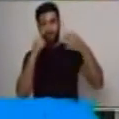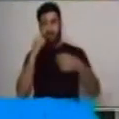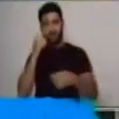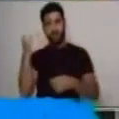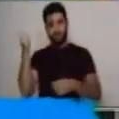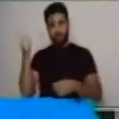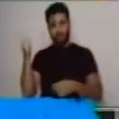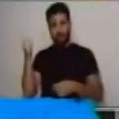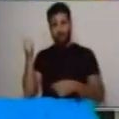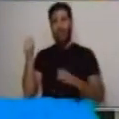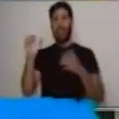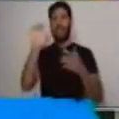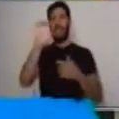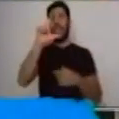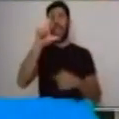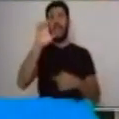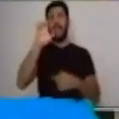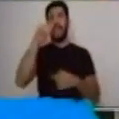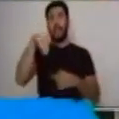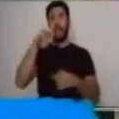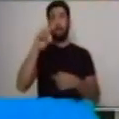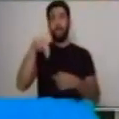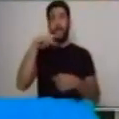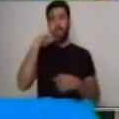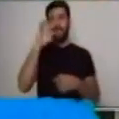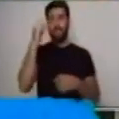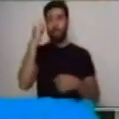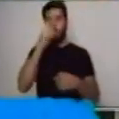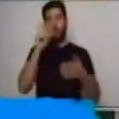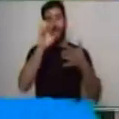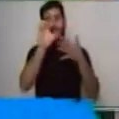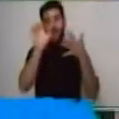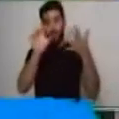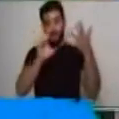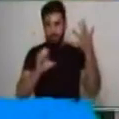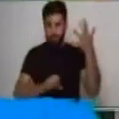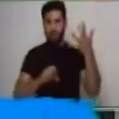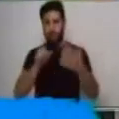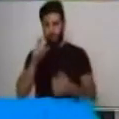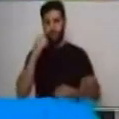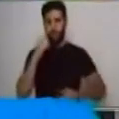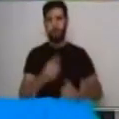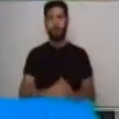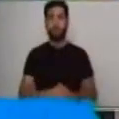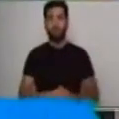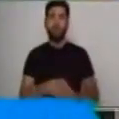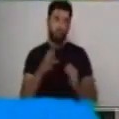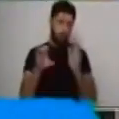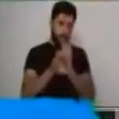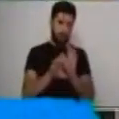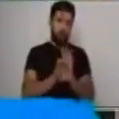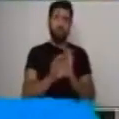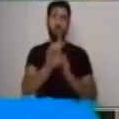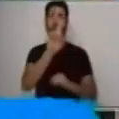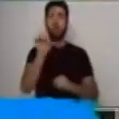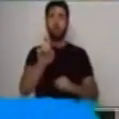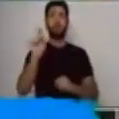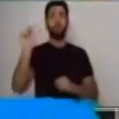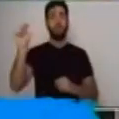estos elementos que leímos anteriormente. ¿Dónde se realizaron los